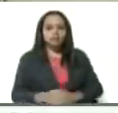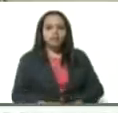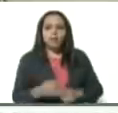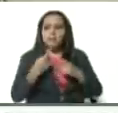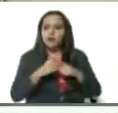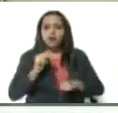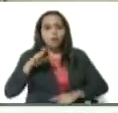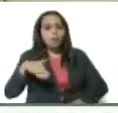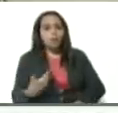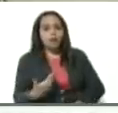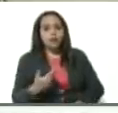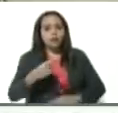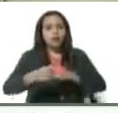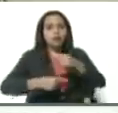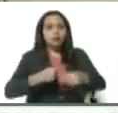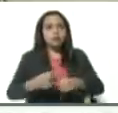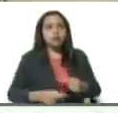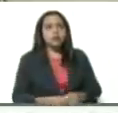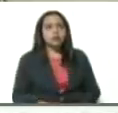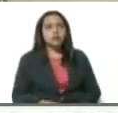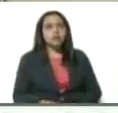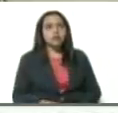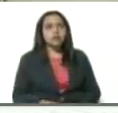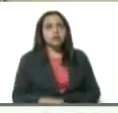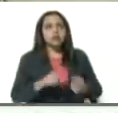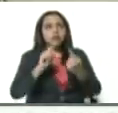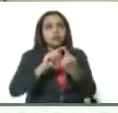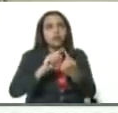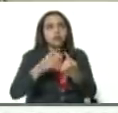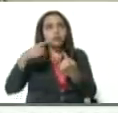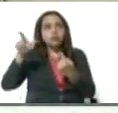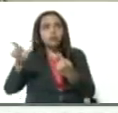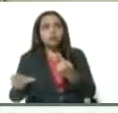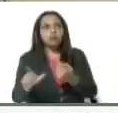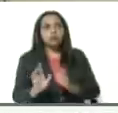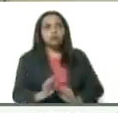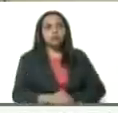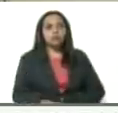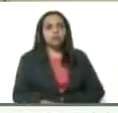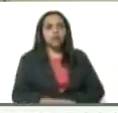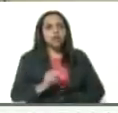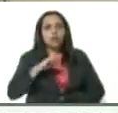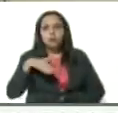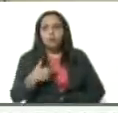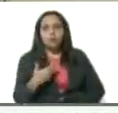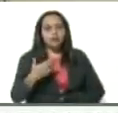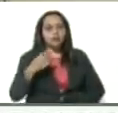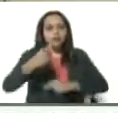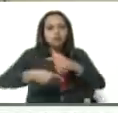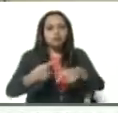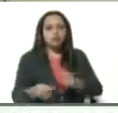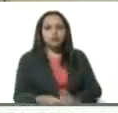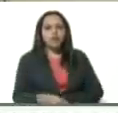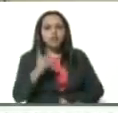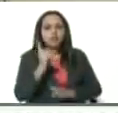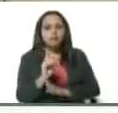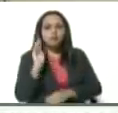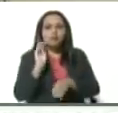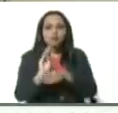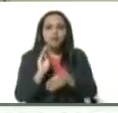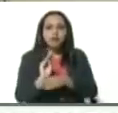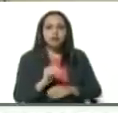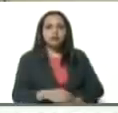no pueden pagar justos por pecadores. No podemos pagar. Tenemos que cuidarnos.